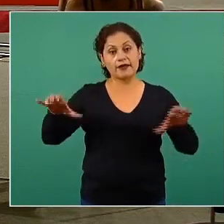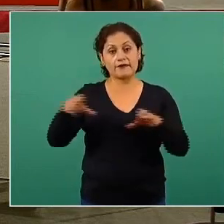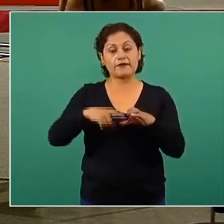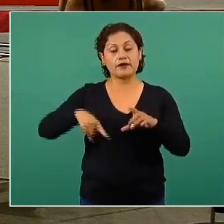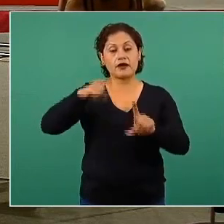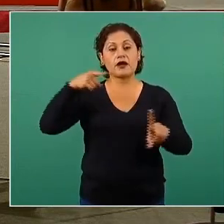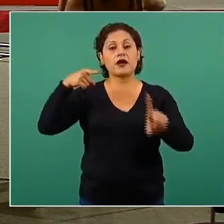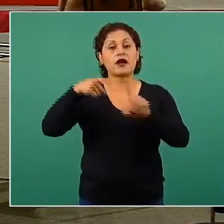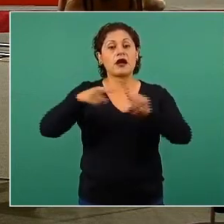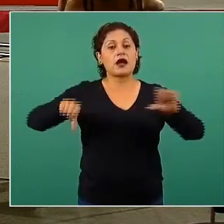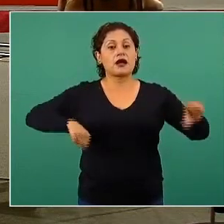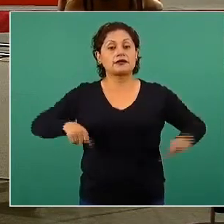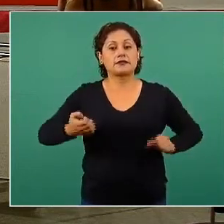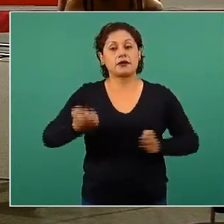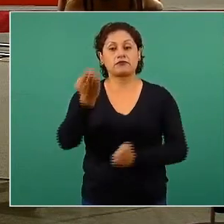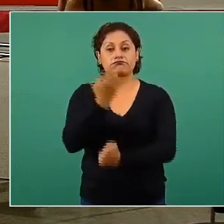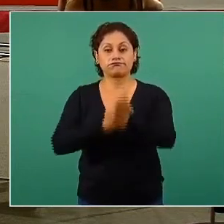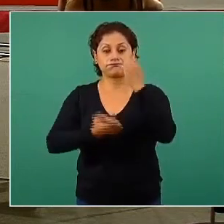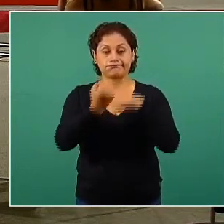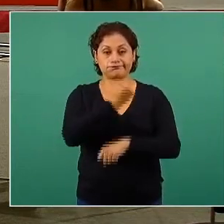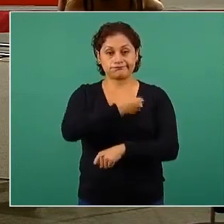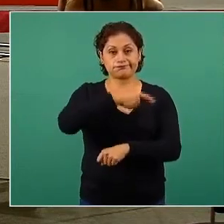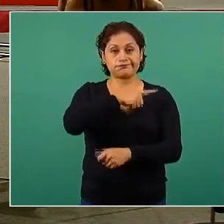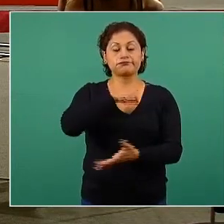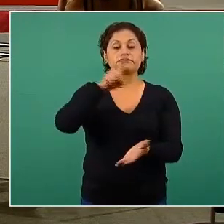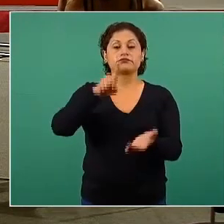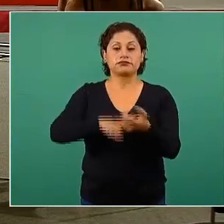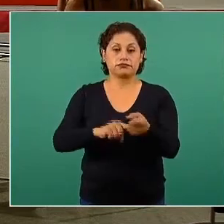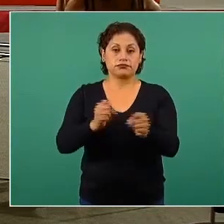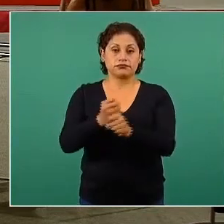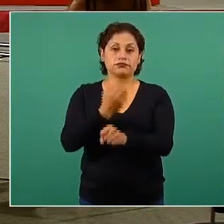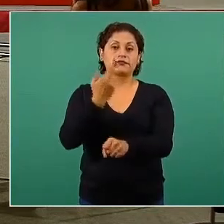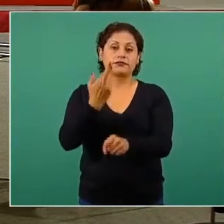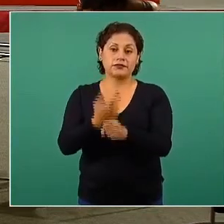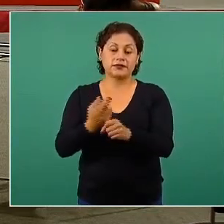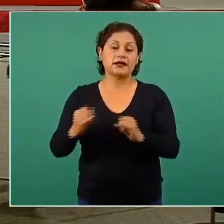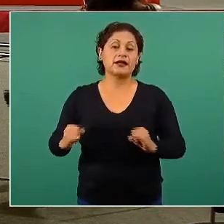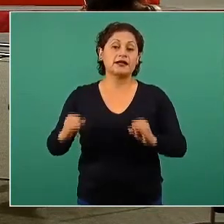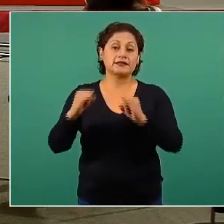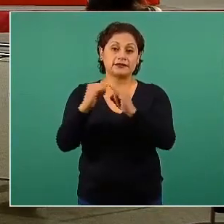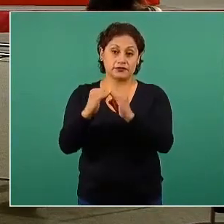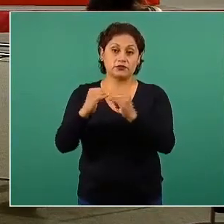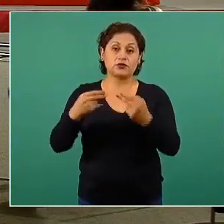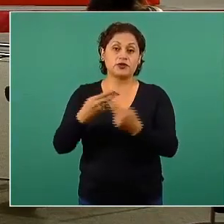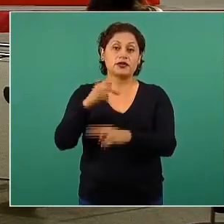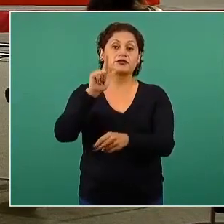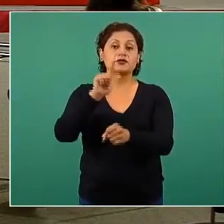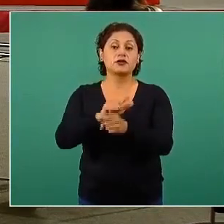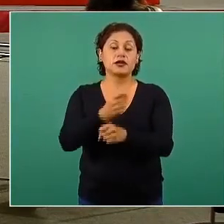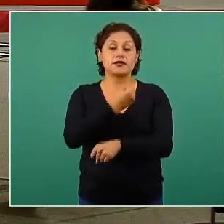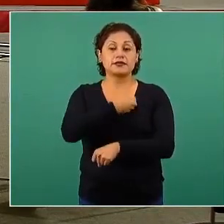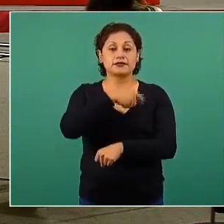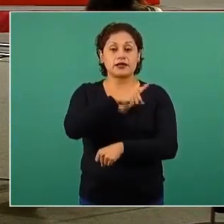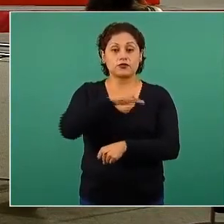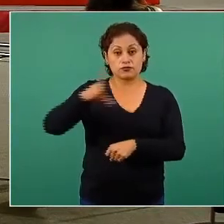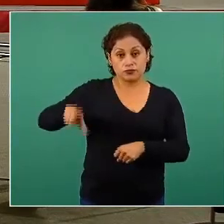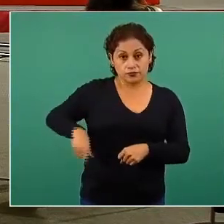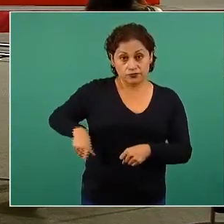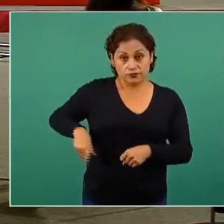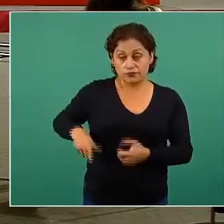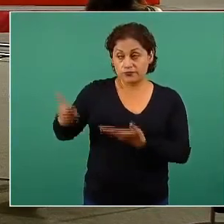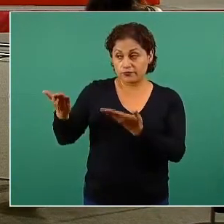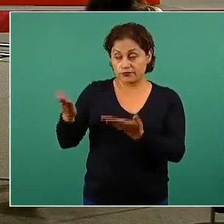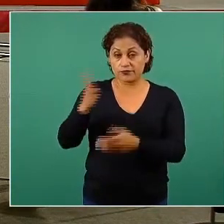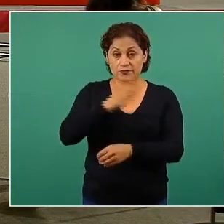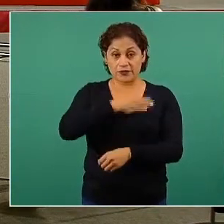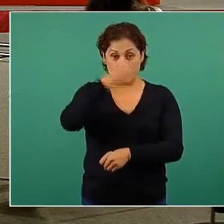del Centro de Investigación en Salud y Nutrición del Instituto Nacional de Salud Pública. Alejandra, muy buenas noches. Vamos